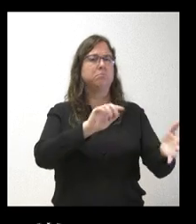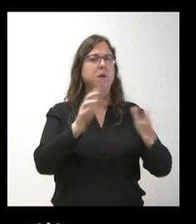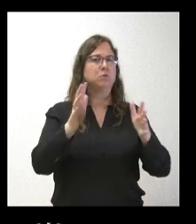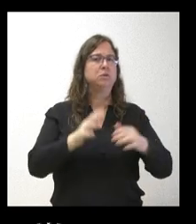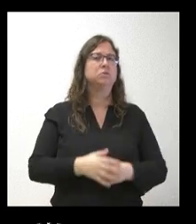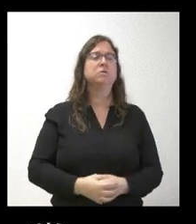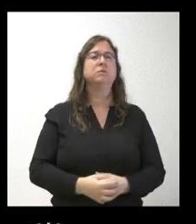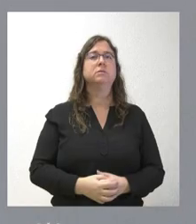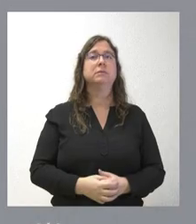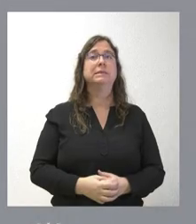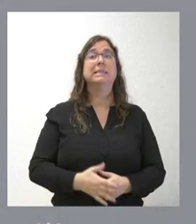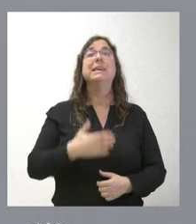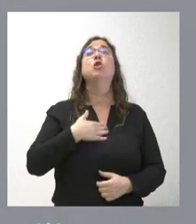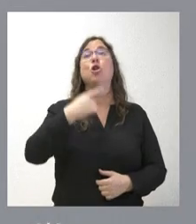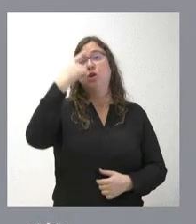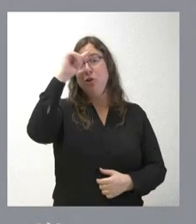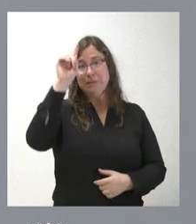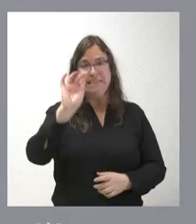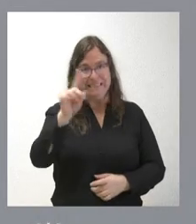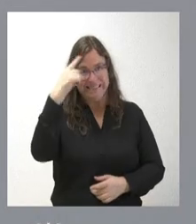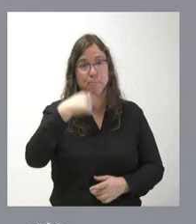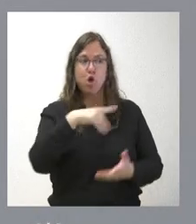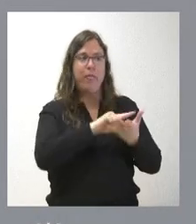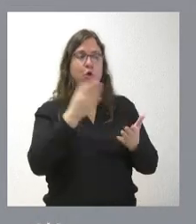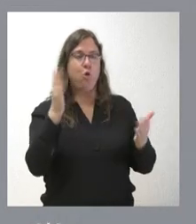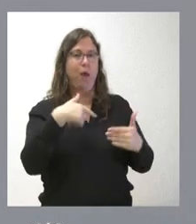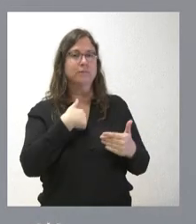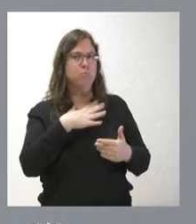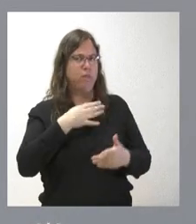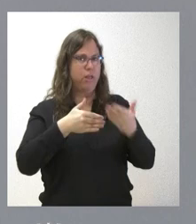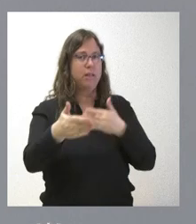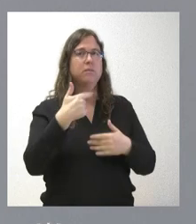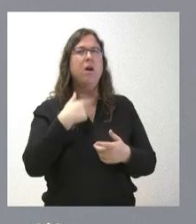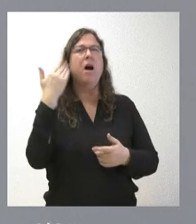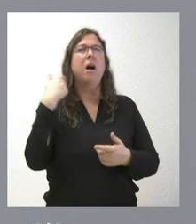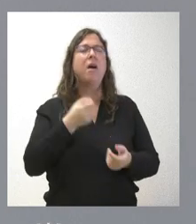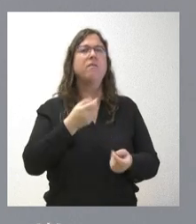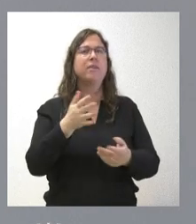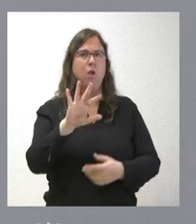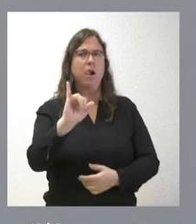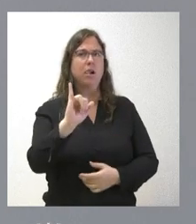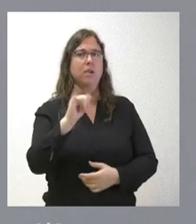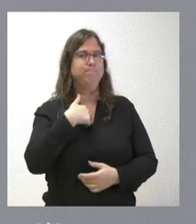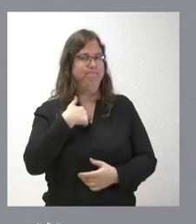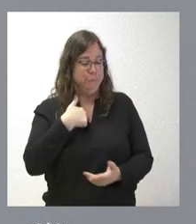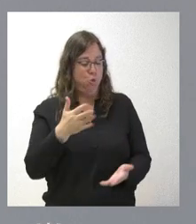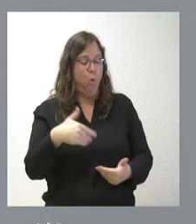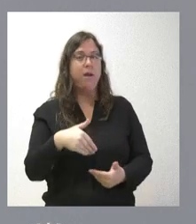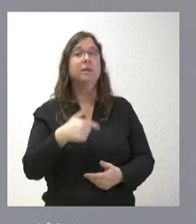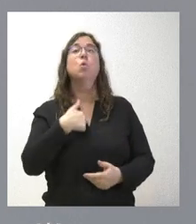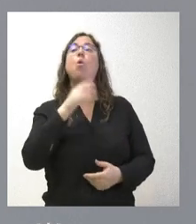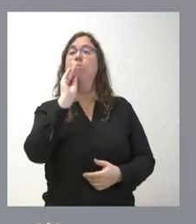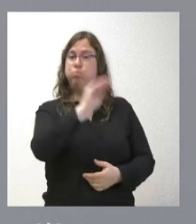empleo? Pues lo sabemos, pero yo ahora no tengo el dato. Se lo podemos dar. Yo creo que en alguna ocasión sí lo hemos ofrecido, ¿no? Sí. Lo vamos a